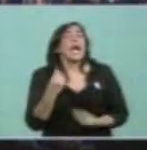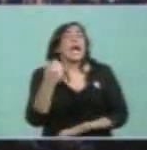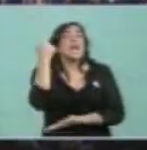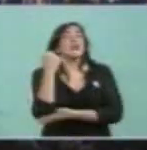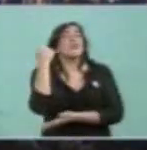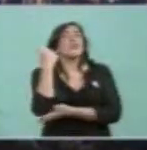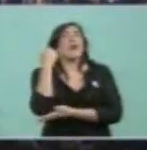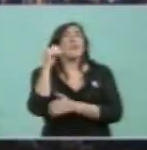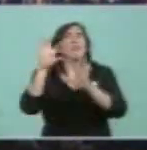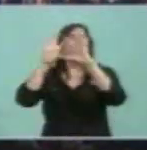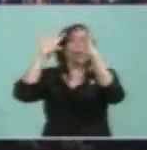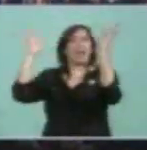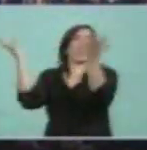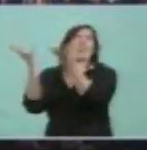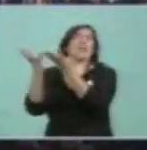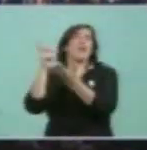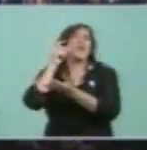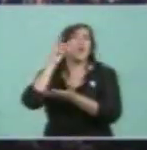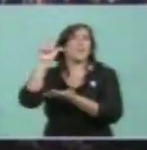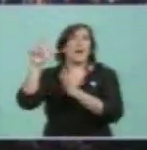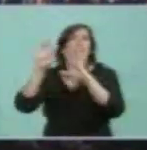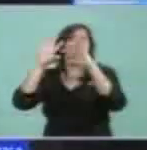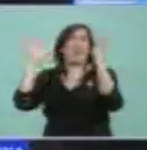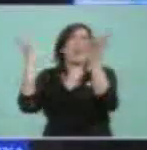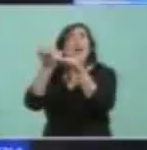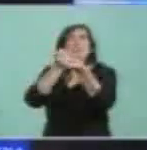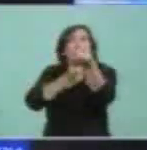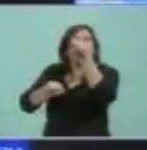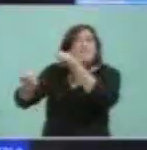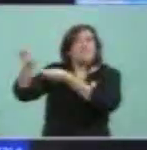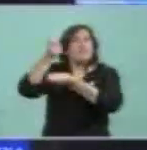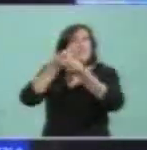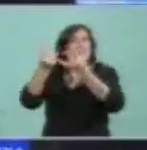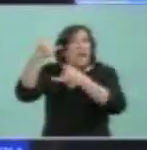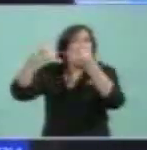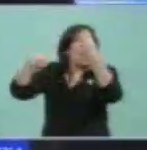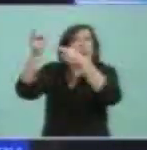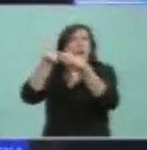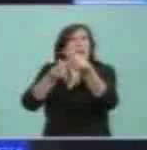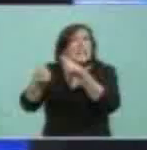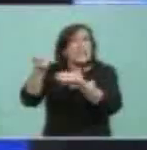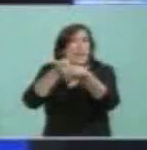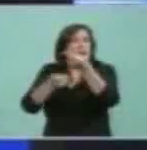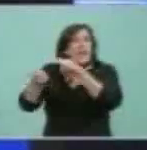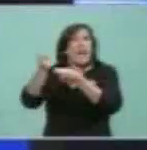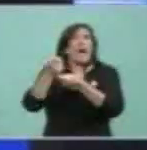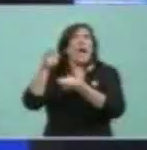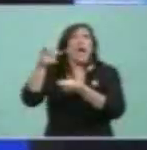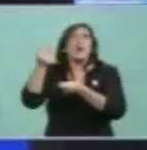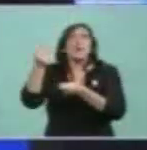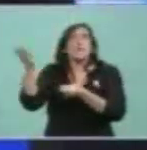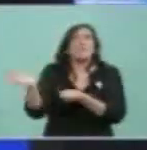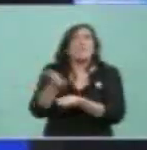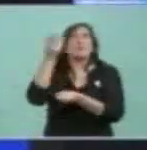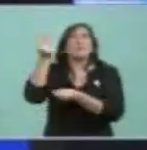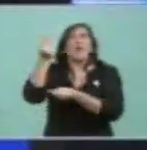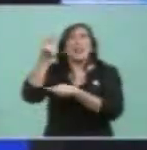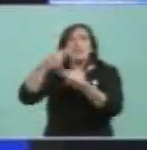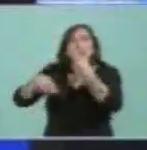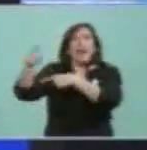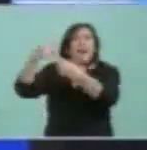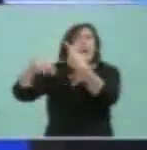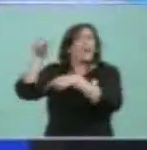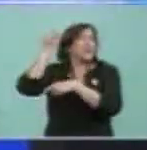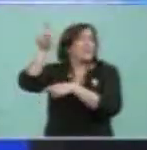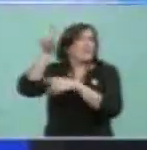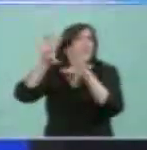economía global donde maneja lo financiero, donde es el dinero el que cree que se reproduce a sí mismo